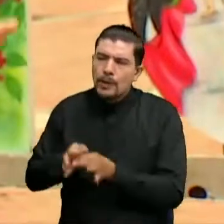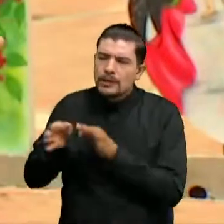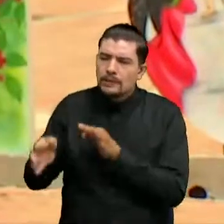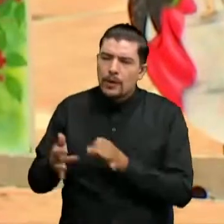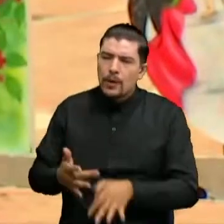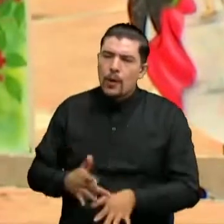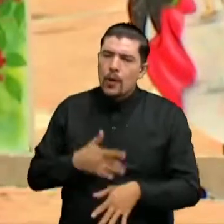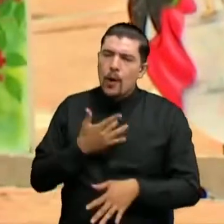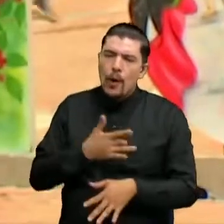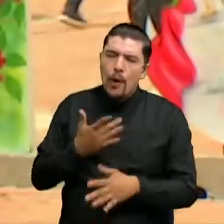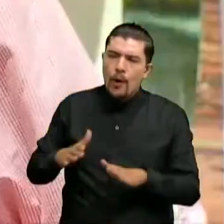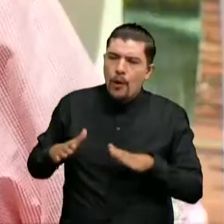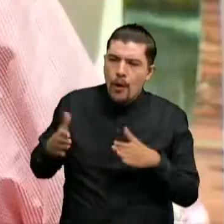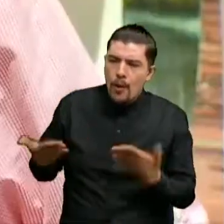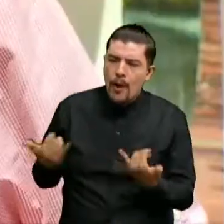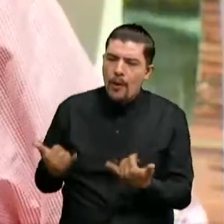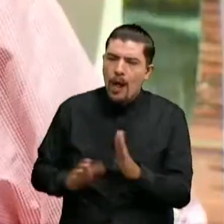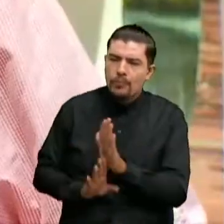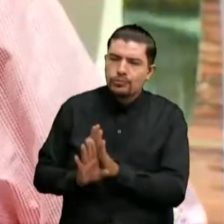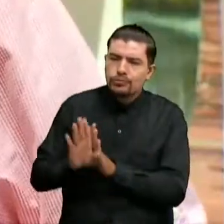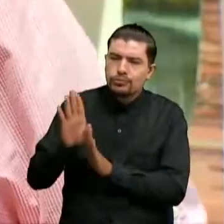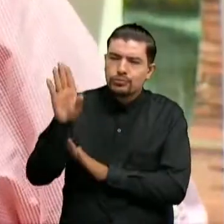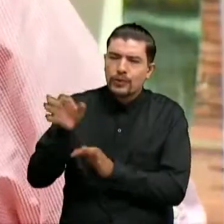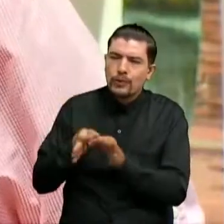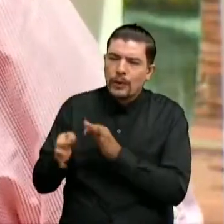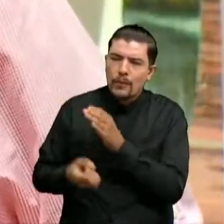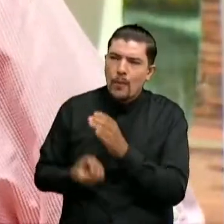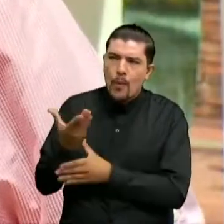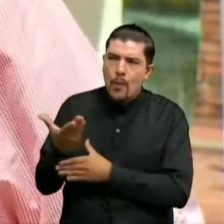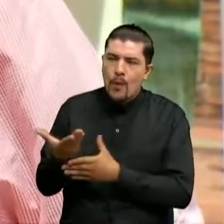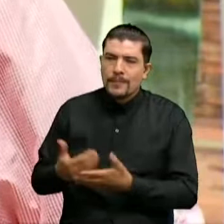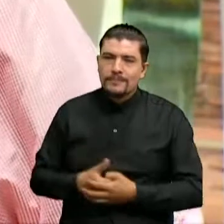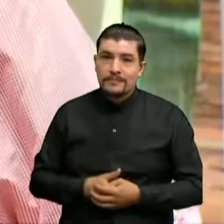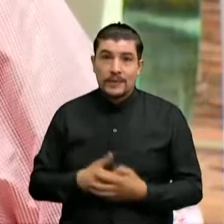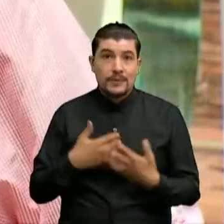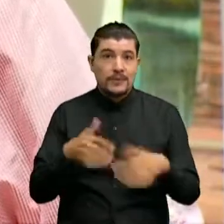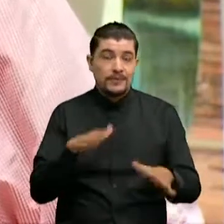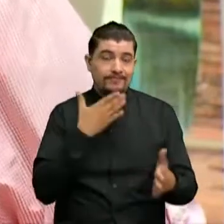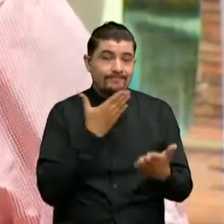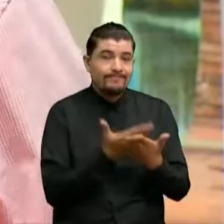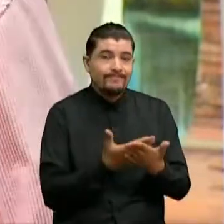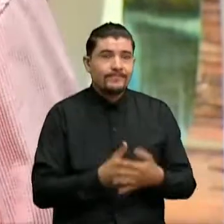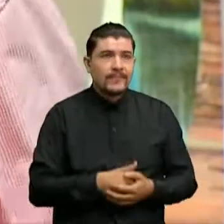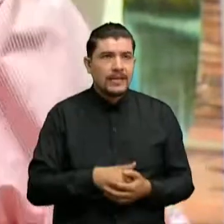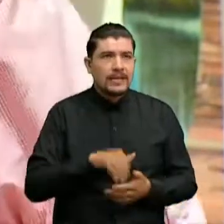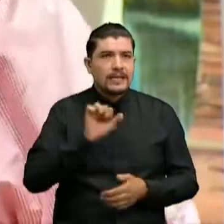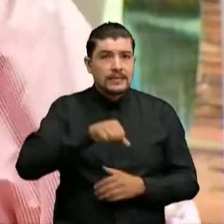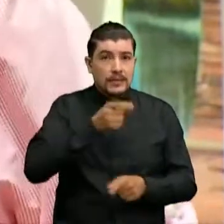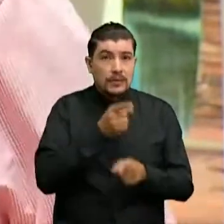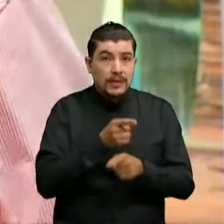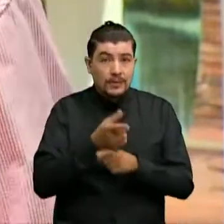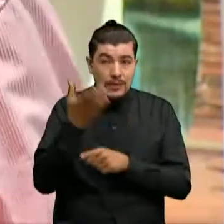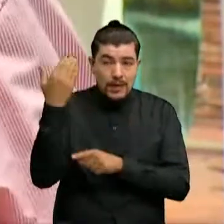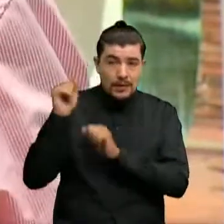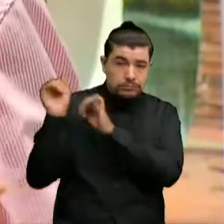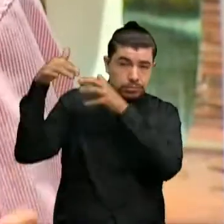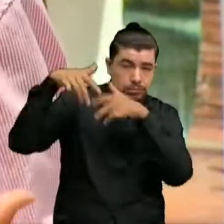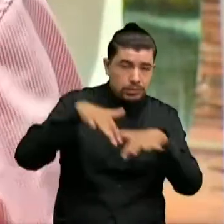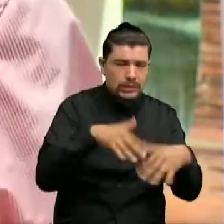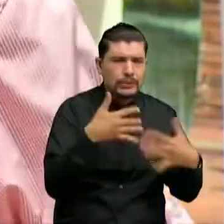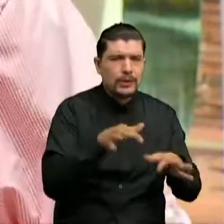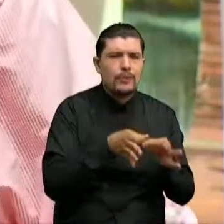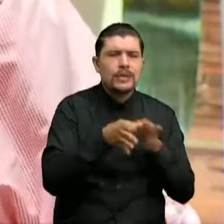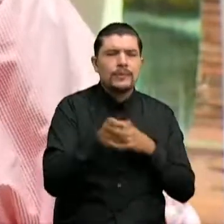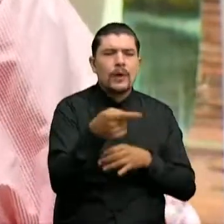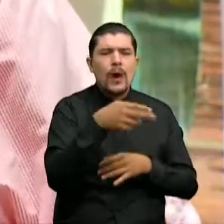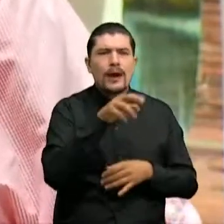transformación del nuevo caso urbano? Muchísimas gracias, sí, el pueblo de Dramalote después de la tragedia pues ha tenido muchísimos cambios en el